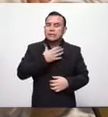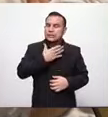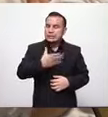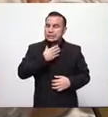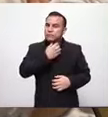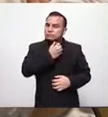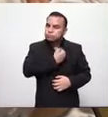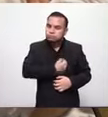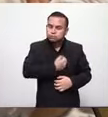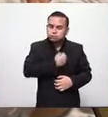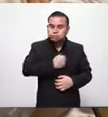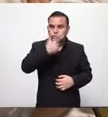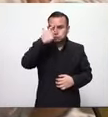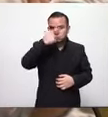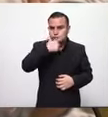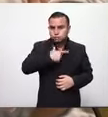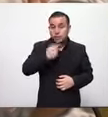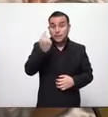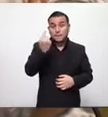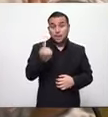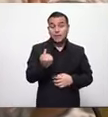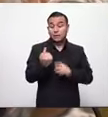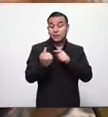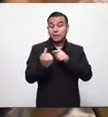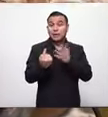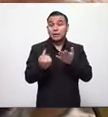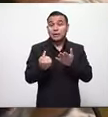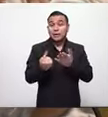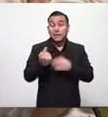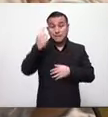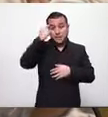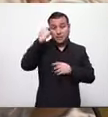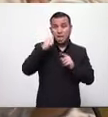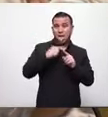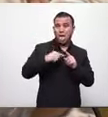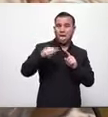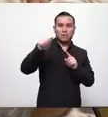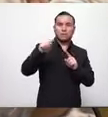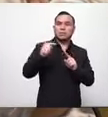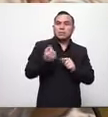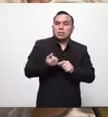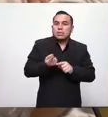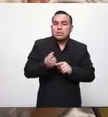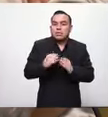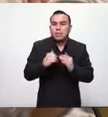porque ya son personas que ya lo veíamos lejos y hoy lo vemos más cerca